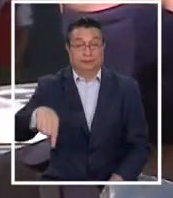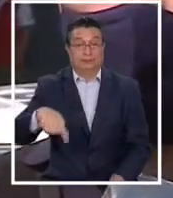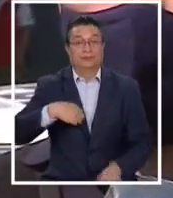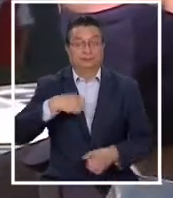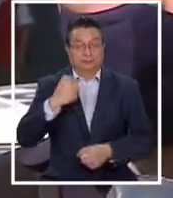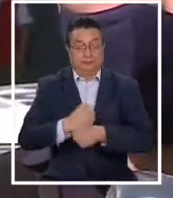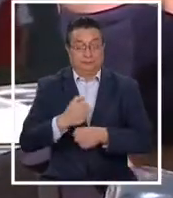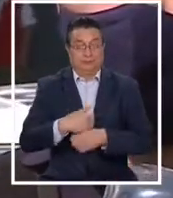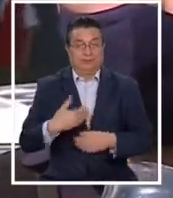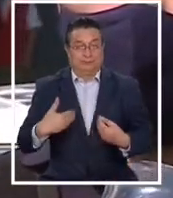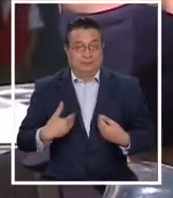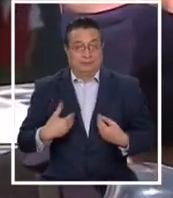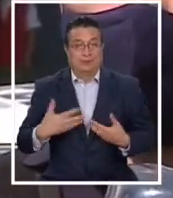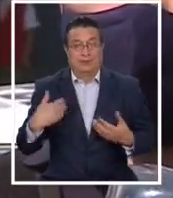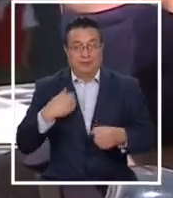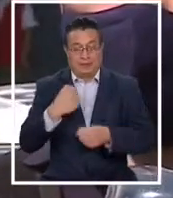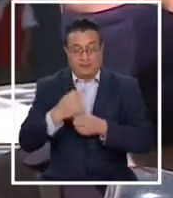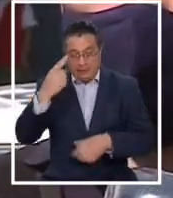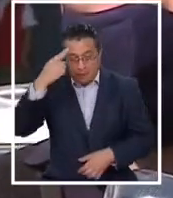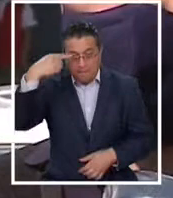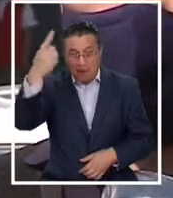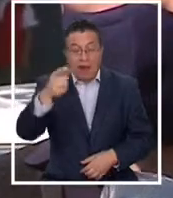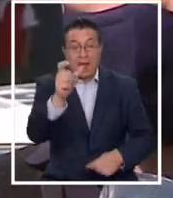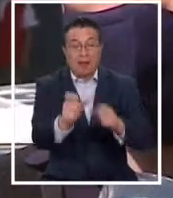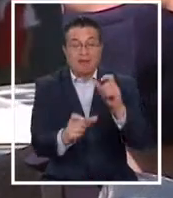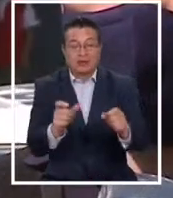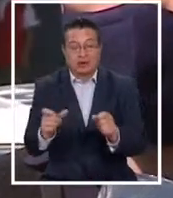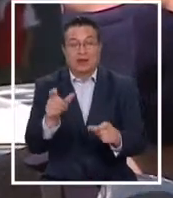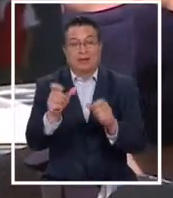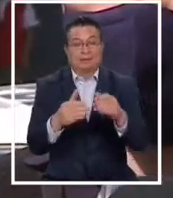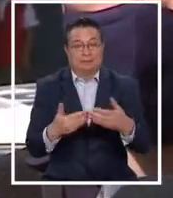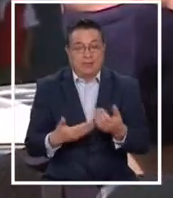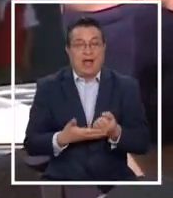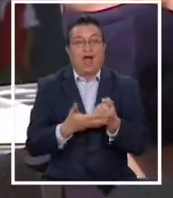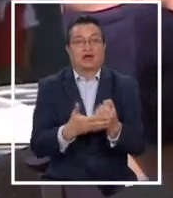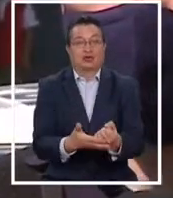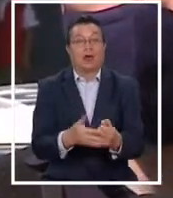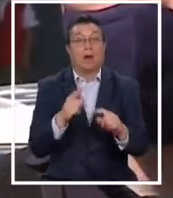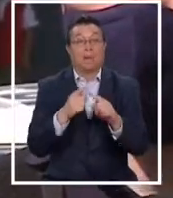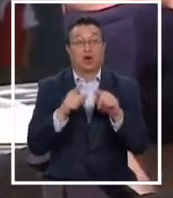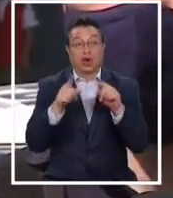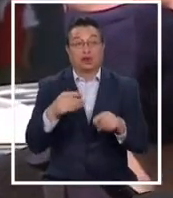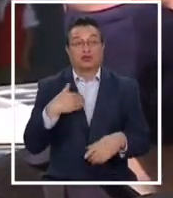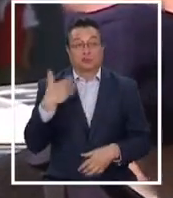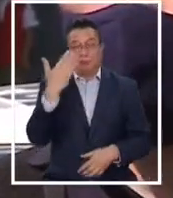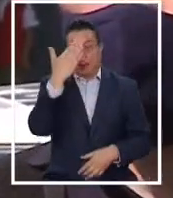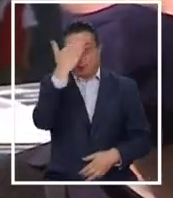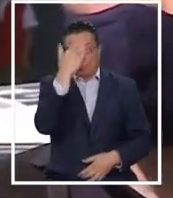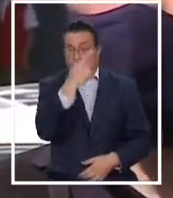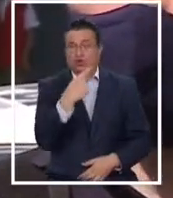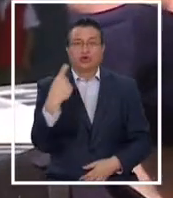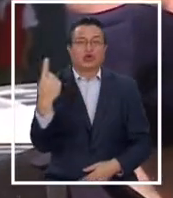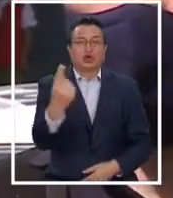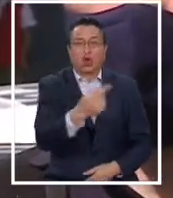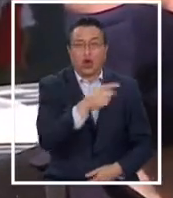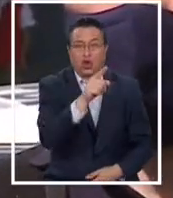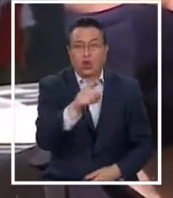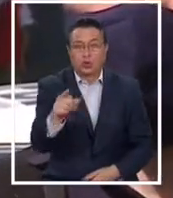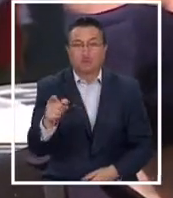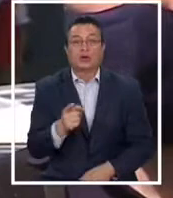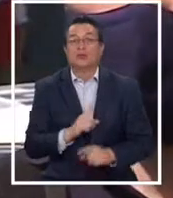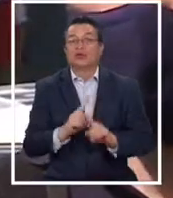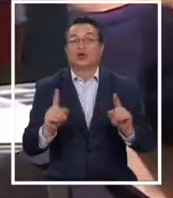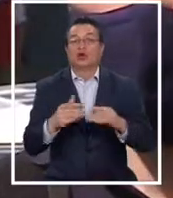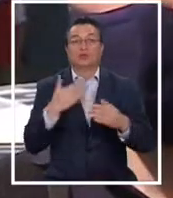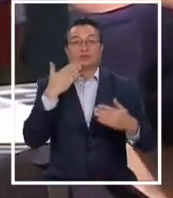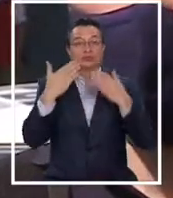está para la población y para la gente. Y por eso nos preocupamos de que todos ustedes, de una u otra forma, no